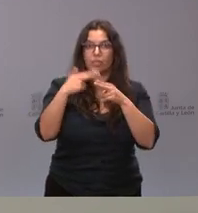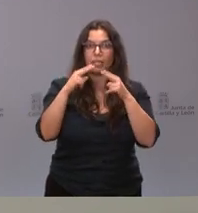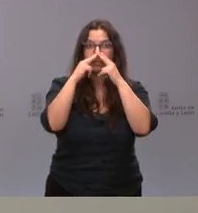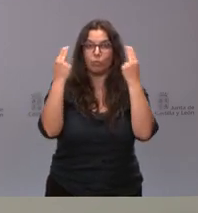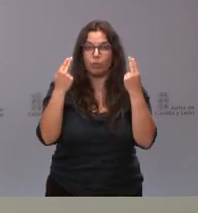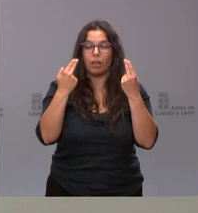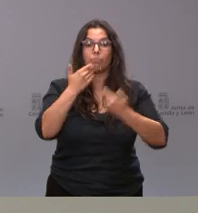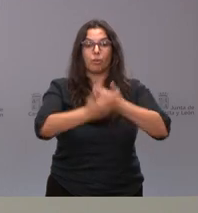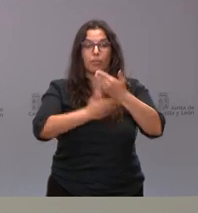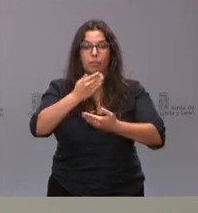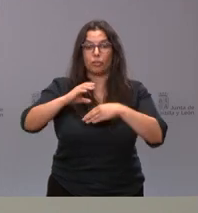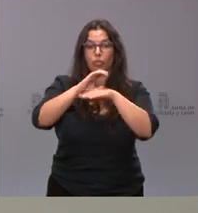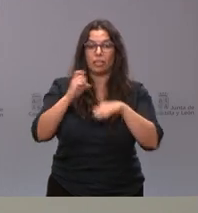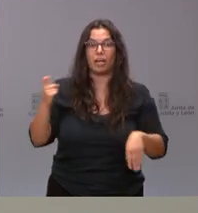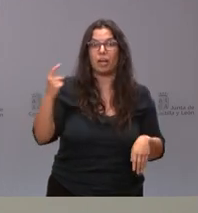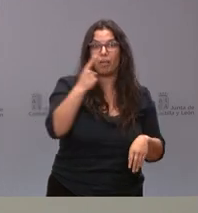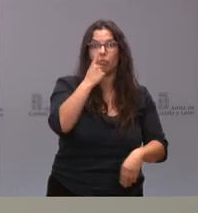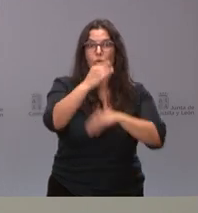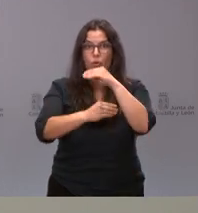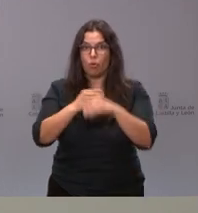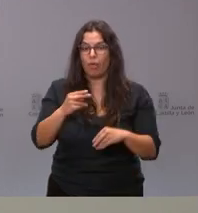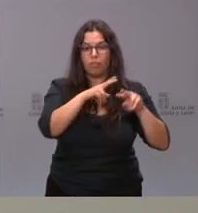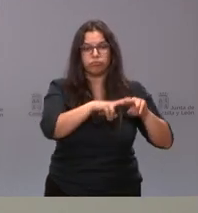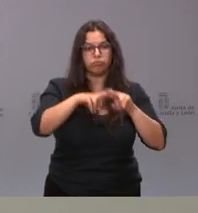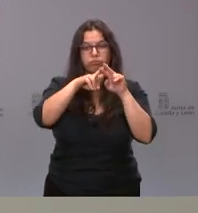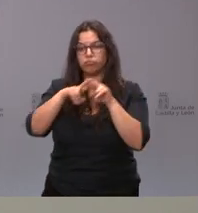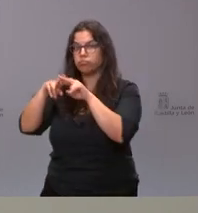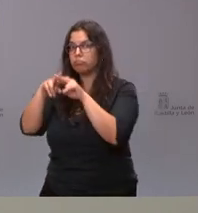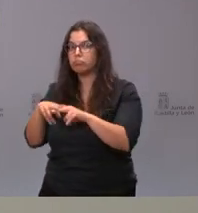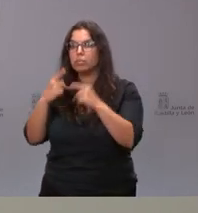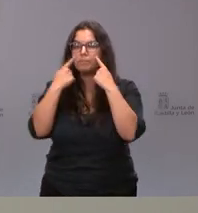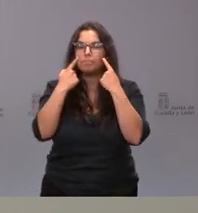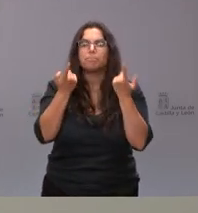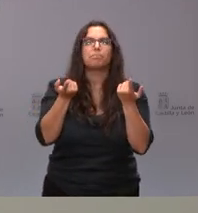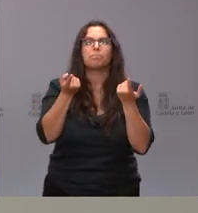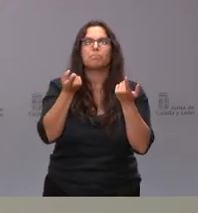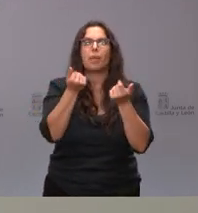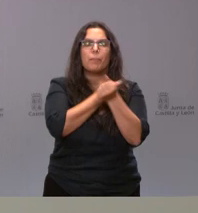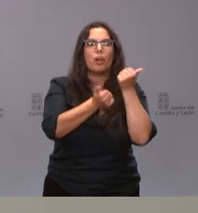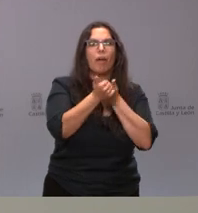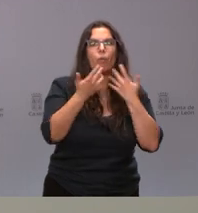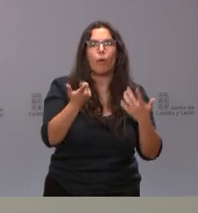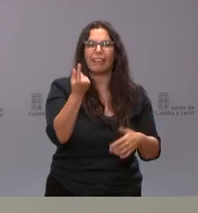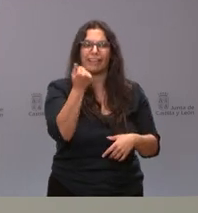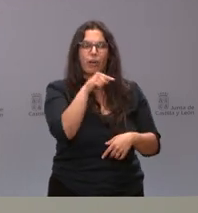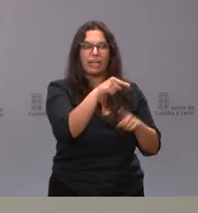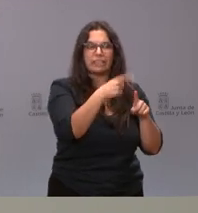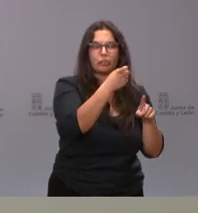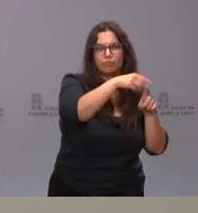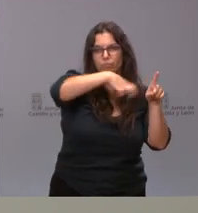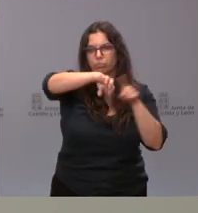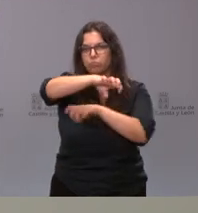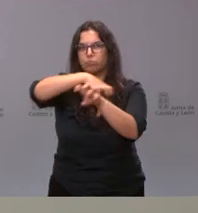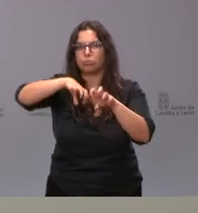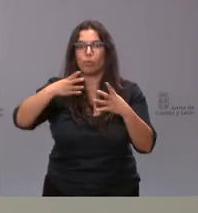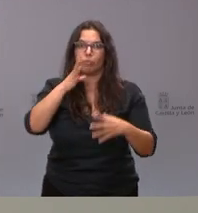los van realizando, los van analizando, estiman cuáles son, lógicamente, aquellas prioridades. Y esa es la base fundamental de las